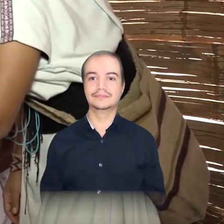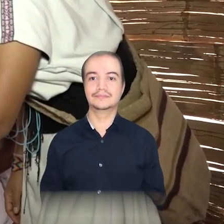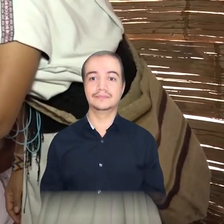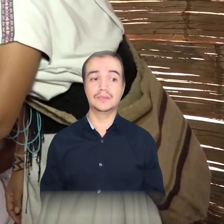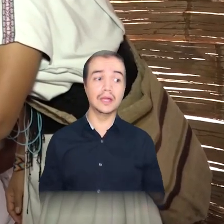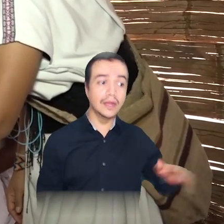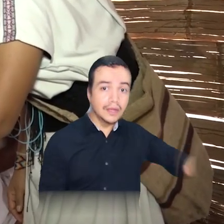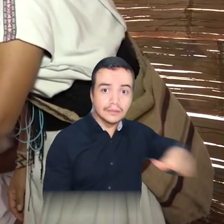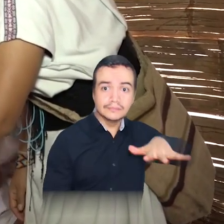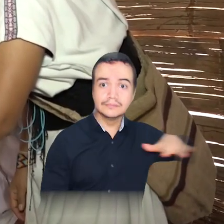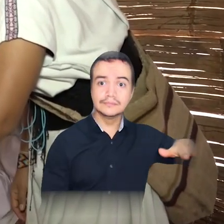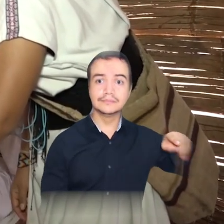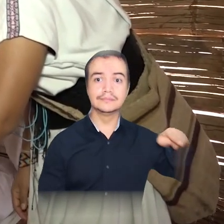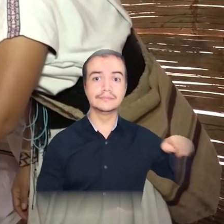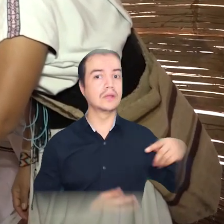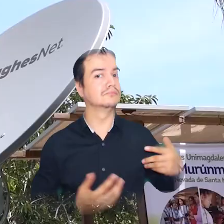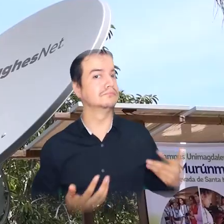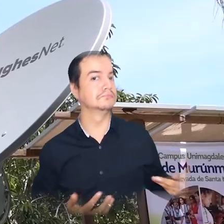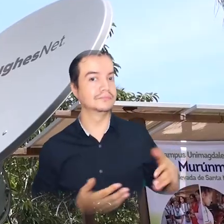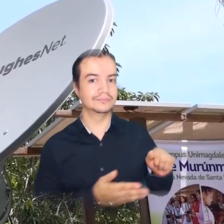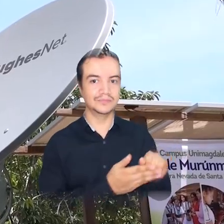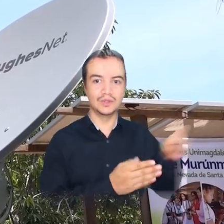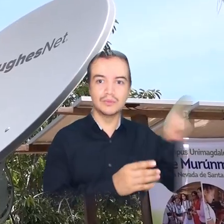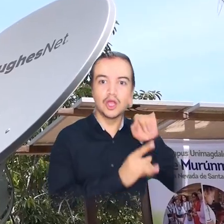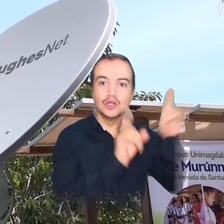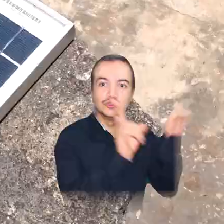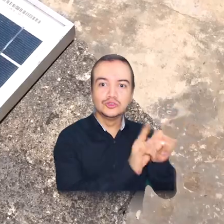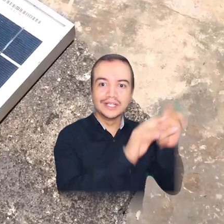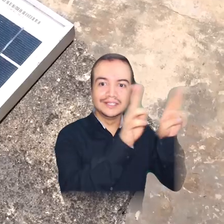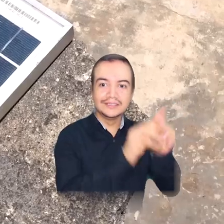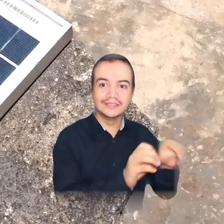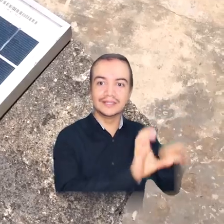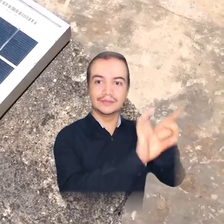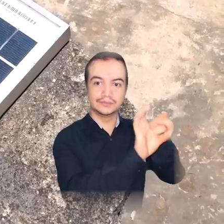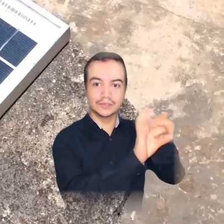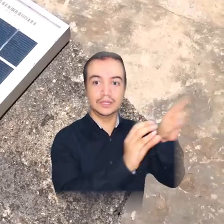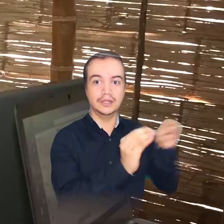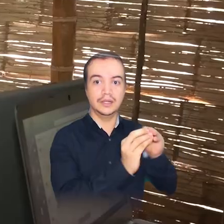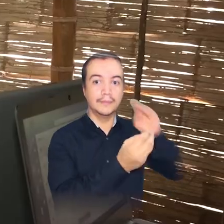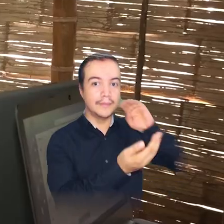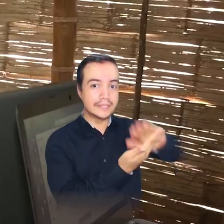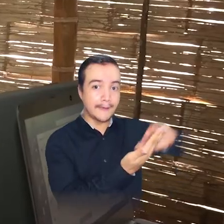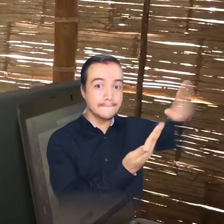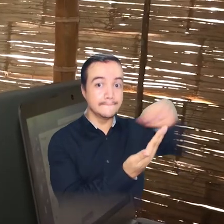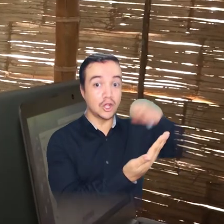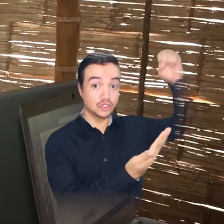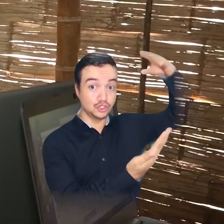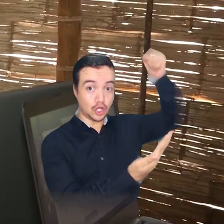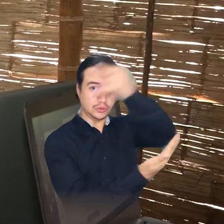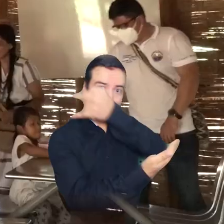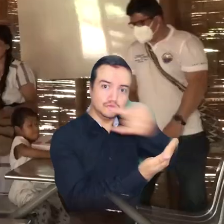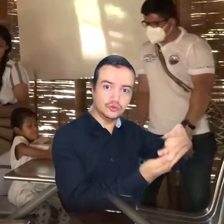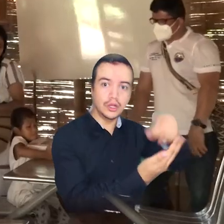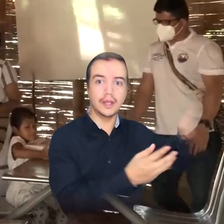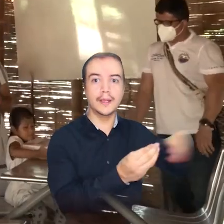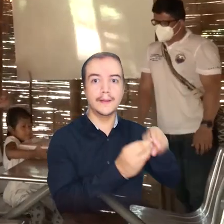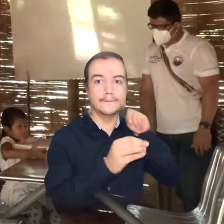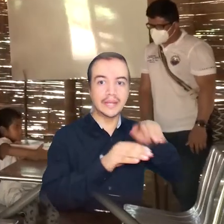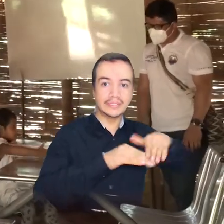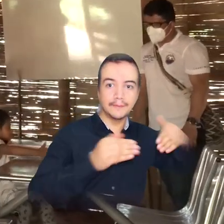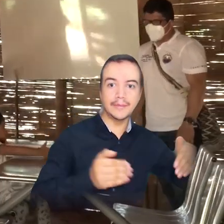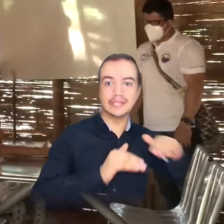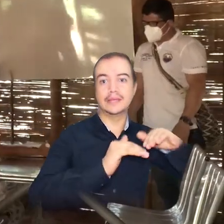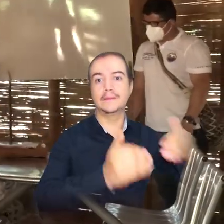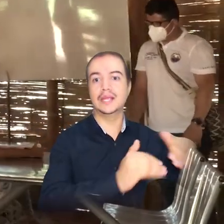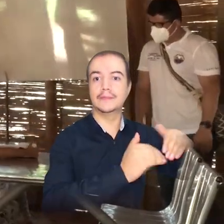En este espacio tenemos internet satelital, dos paneles solares, los mobiliarios, son tres mesas